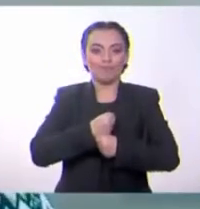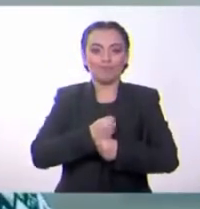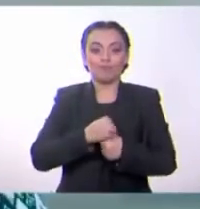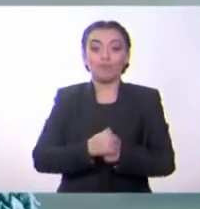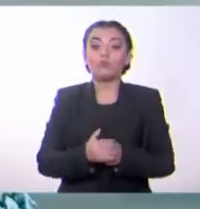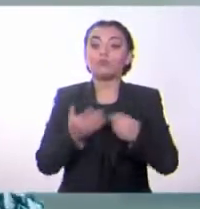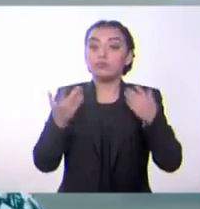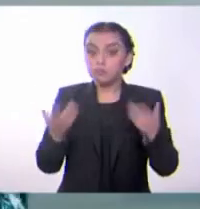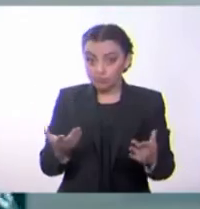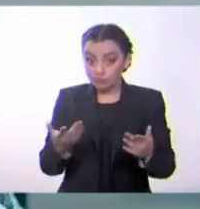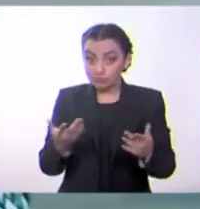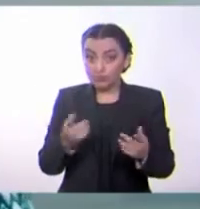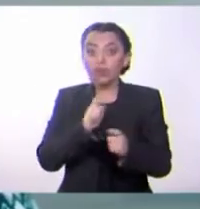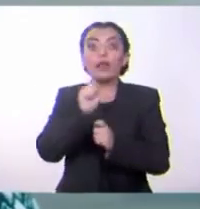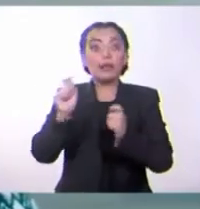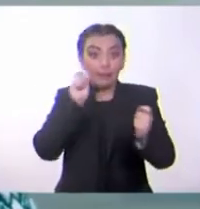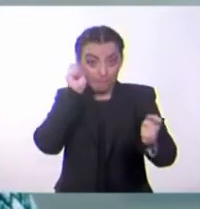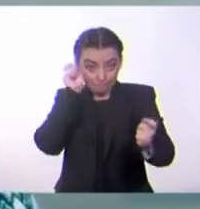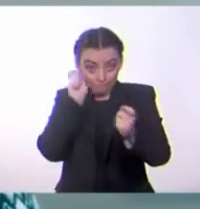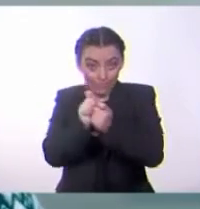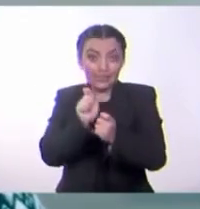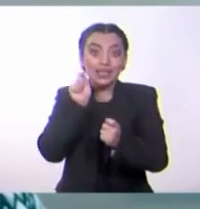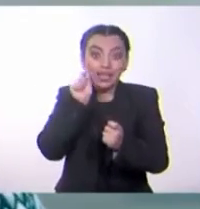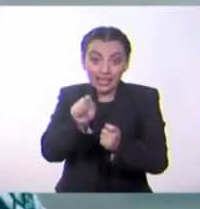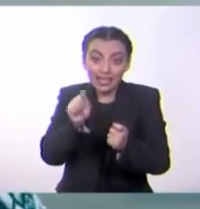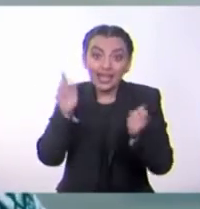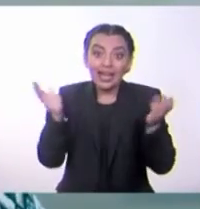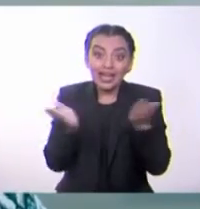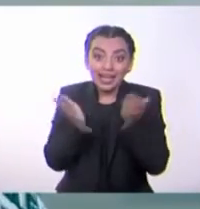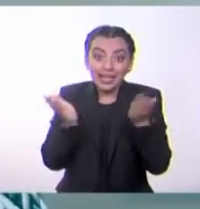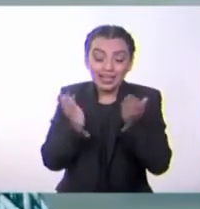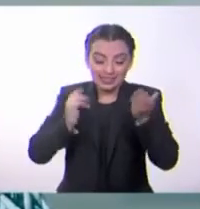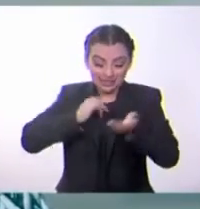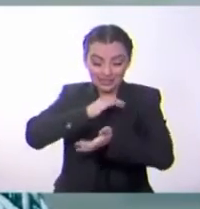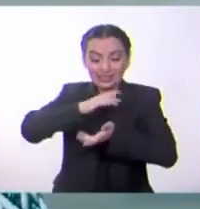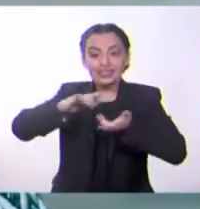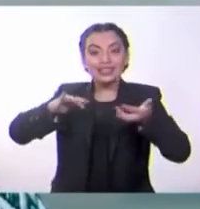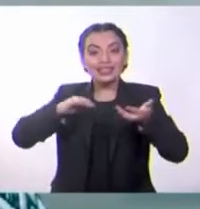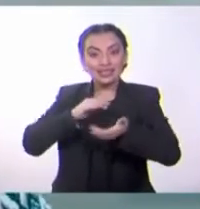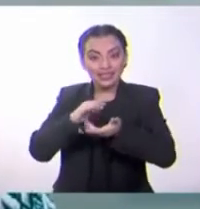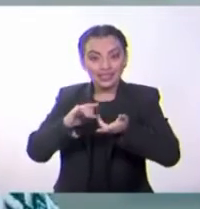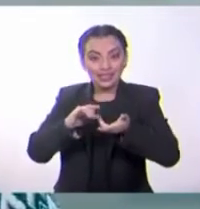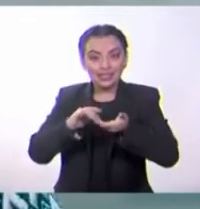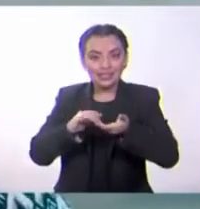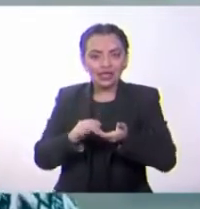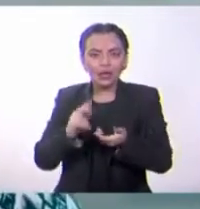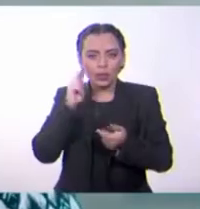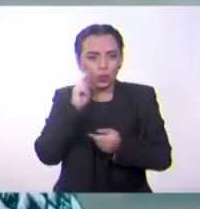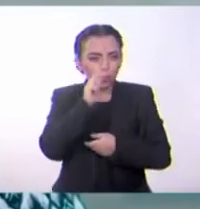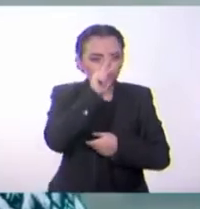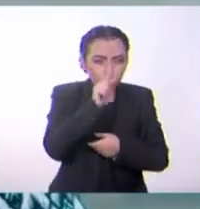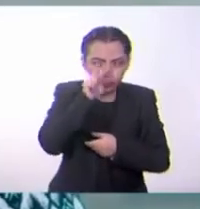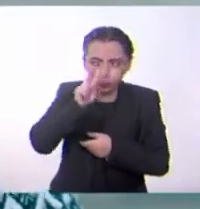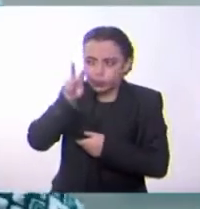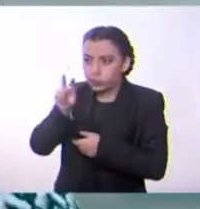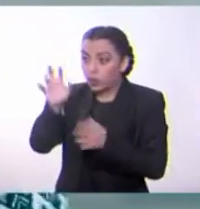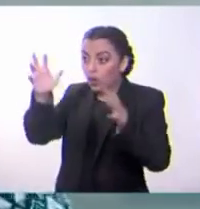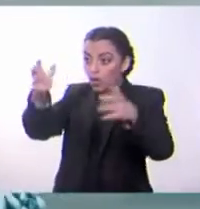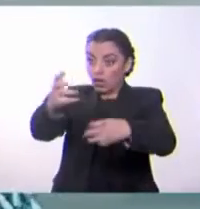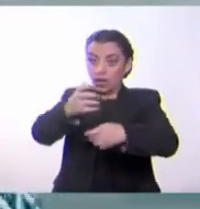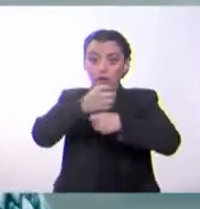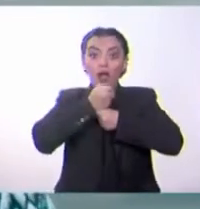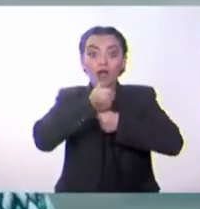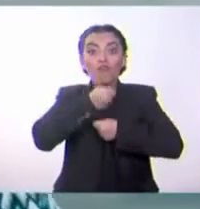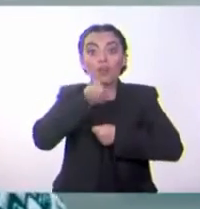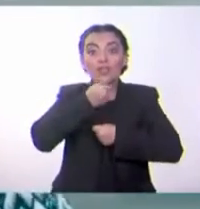precisamente eso es lo que hace la ciencia. Recopila la información y organiza los datos que obtiene. Y tú